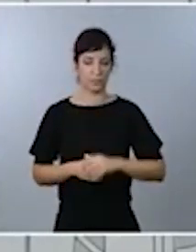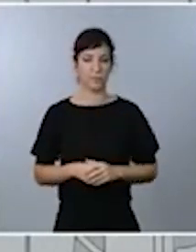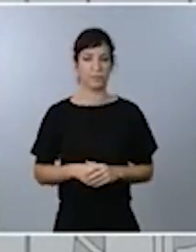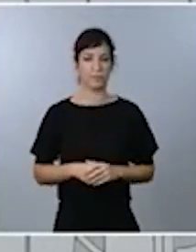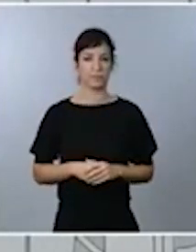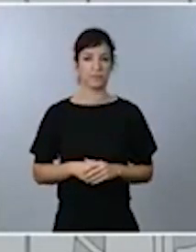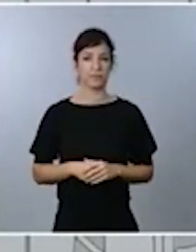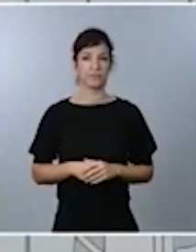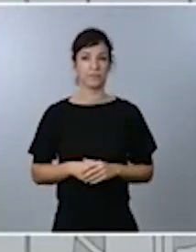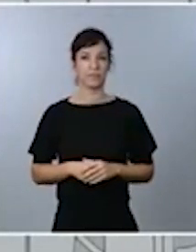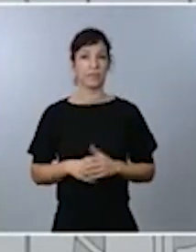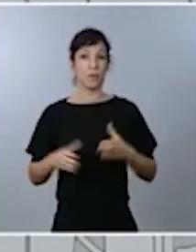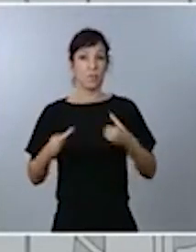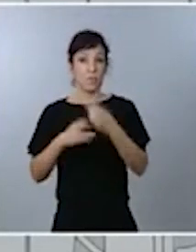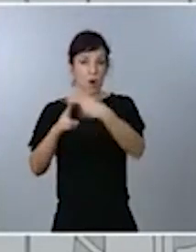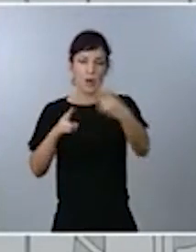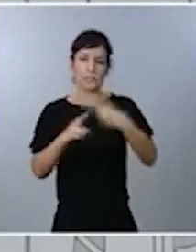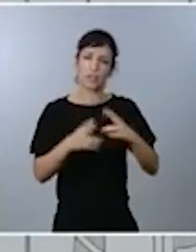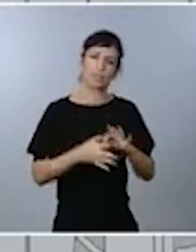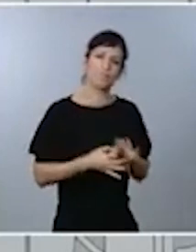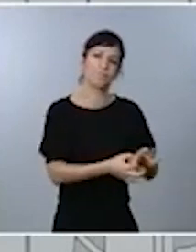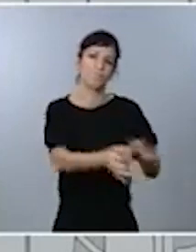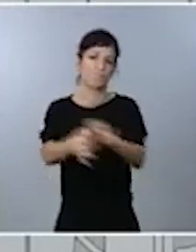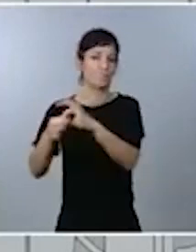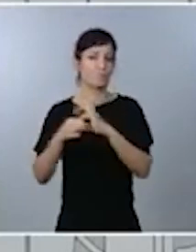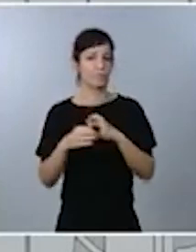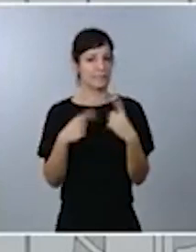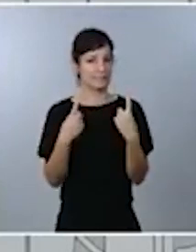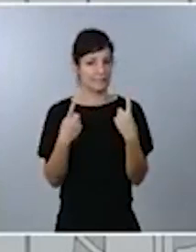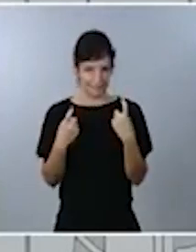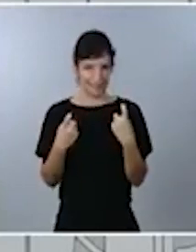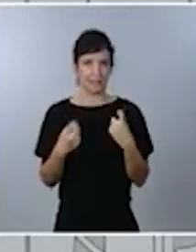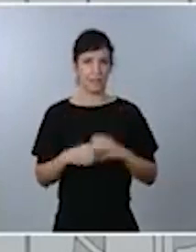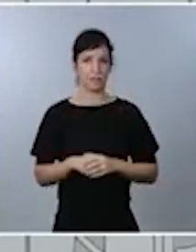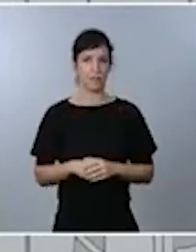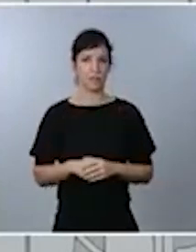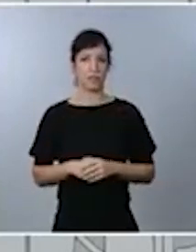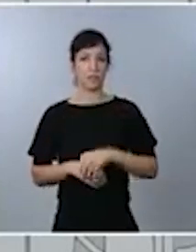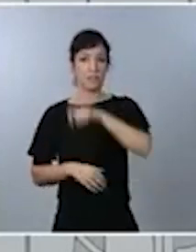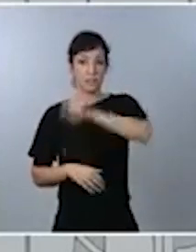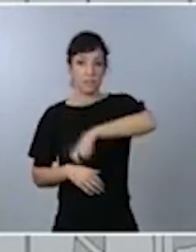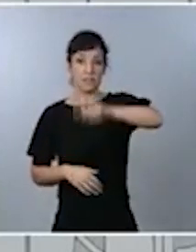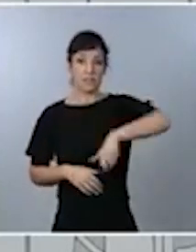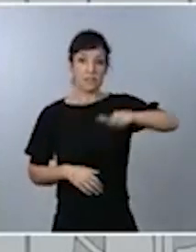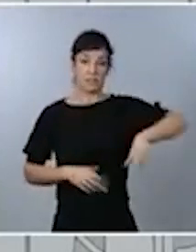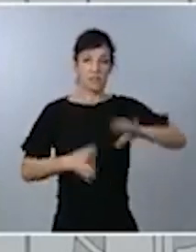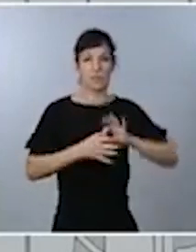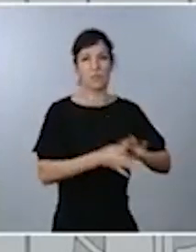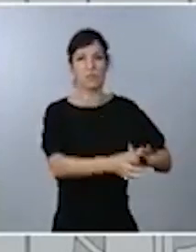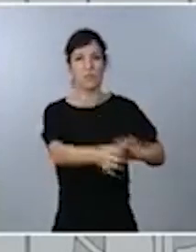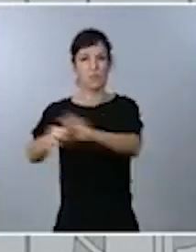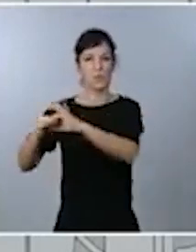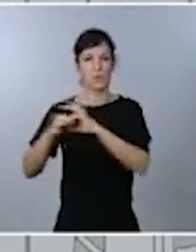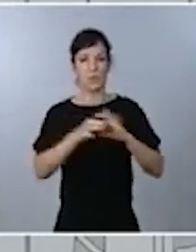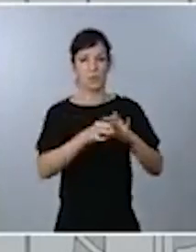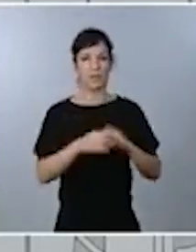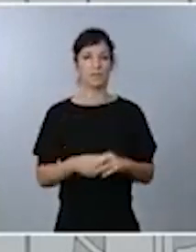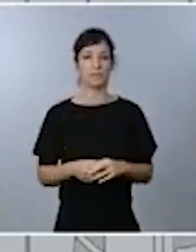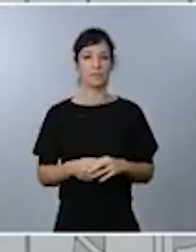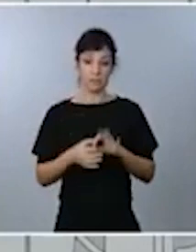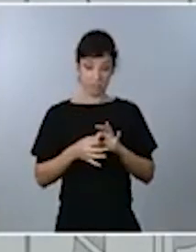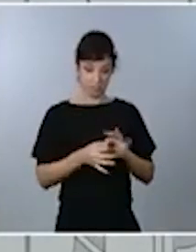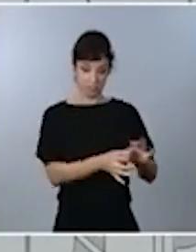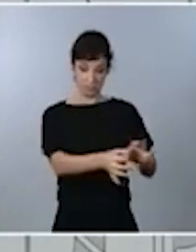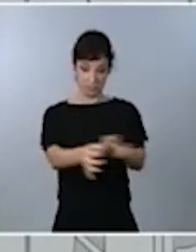fuerzas políticas, necesario. Y unidad de todos y cada uno de los ciudadanos. Unidad no es una palabra más, es